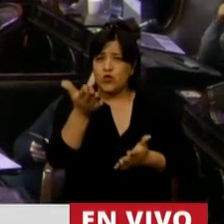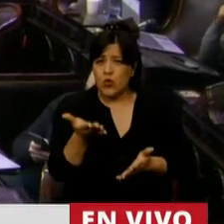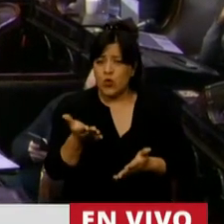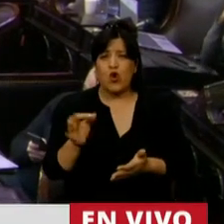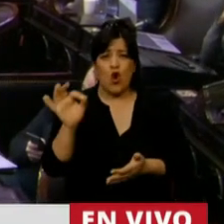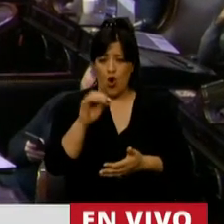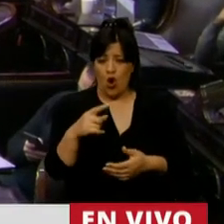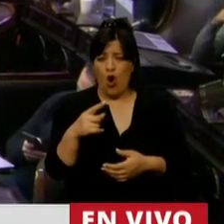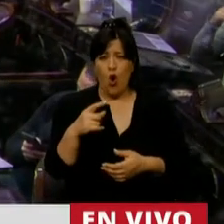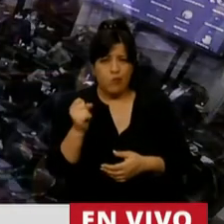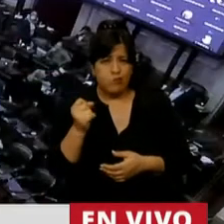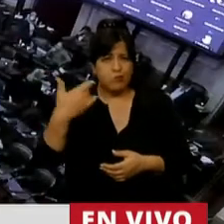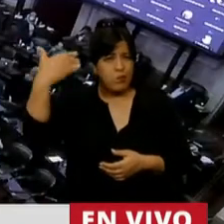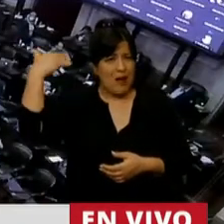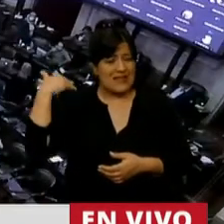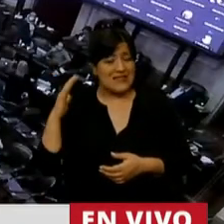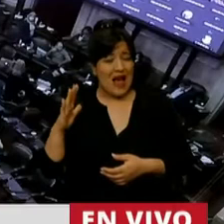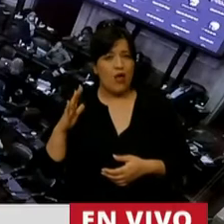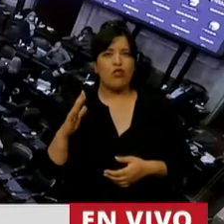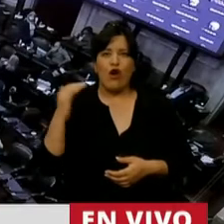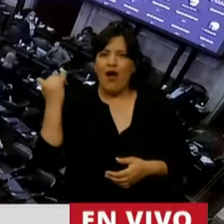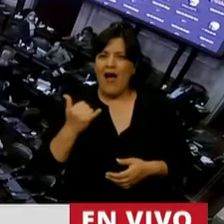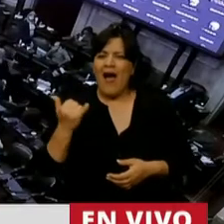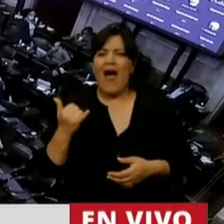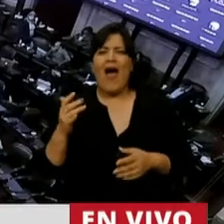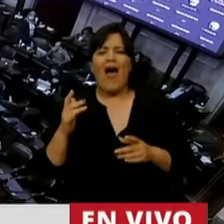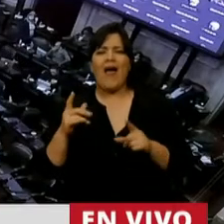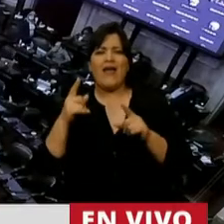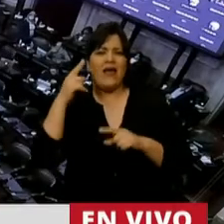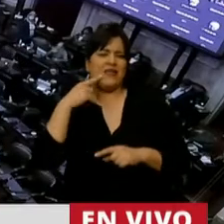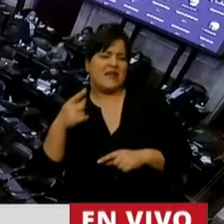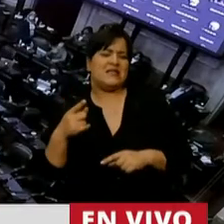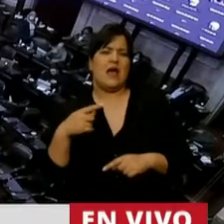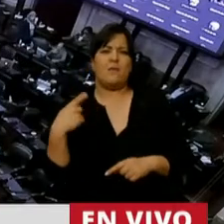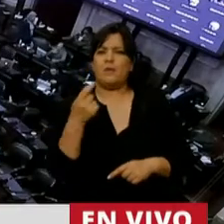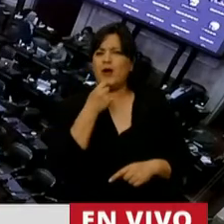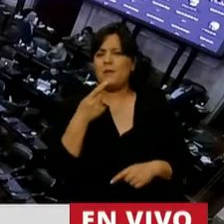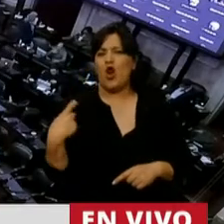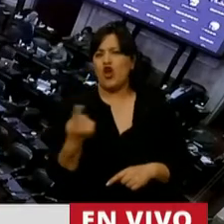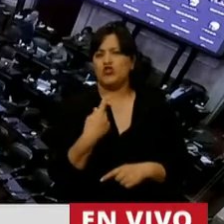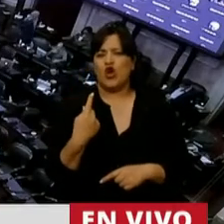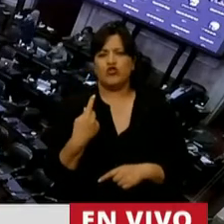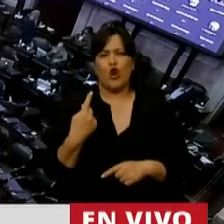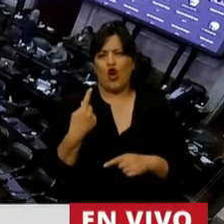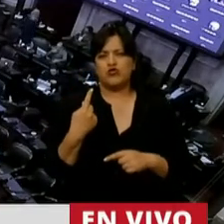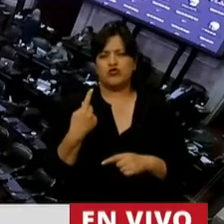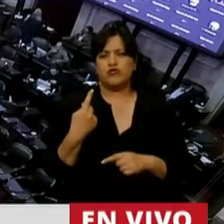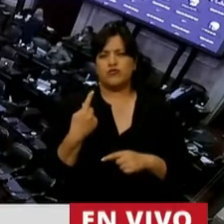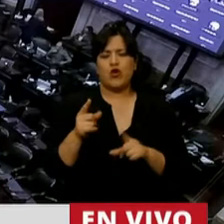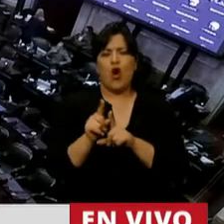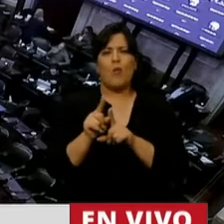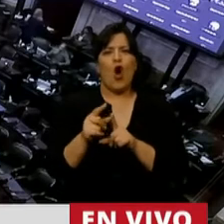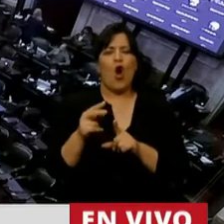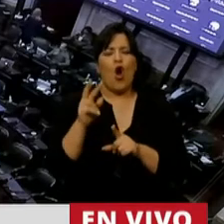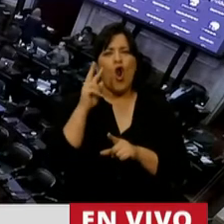de nuestro pasado, recibimos algunas admoniciones, de que no somos suficientemente atentos a nuestro pasado.